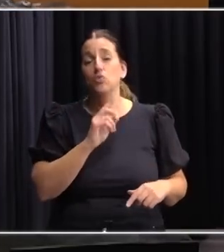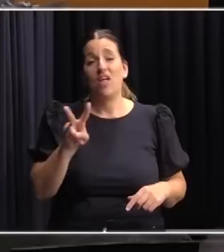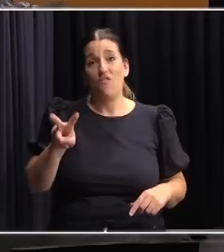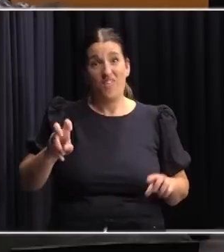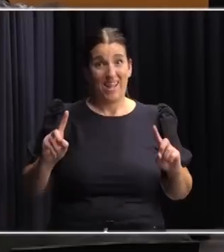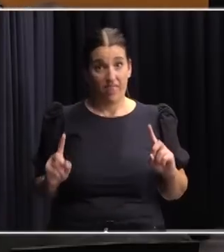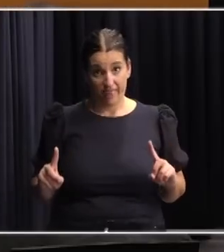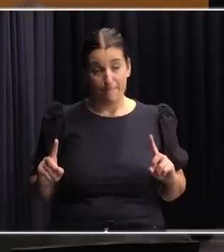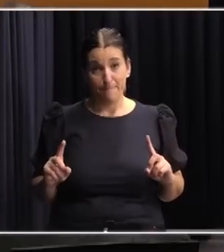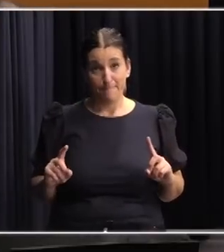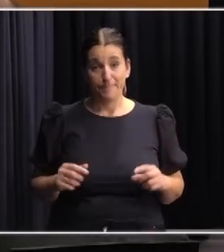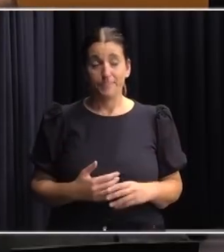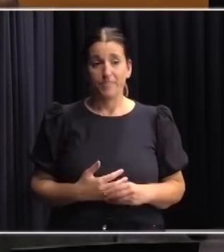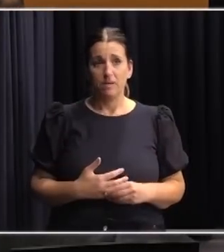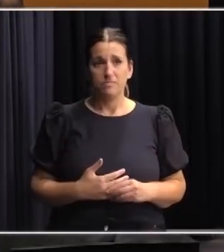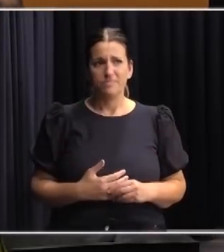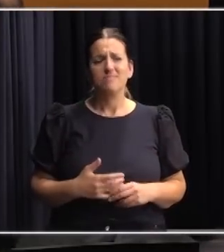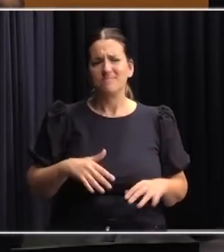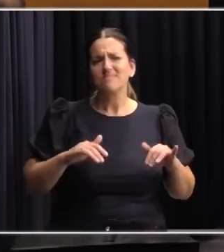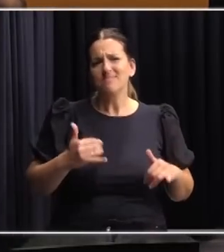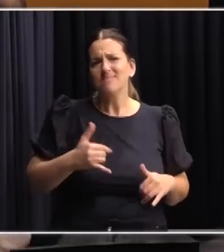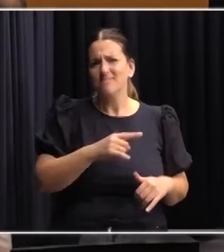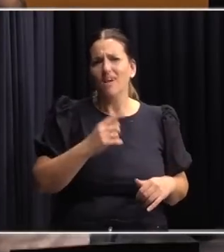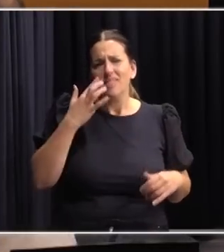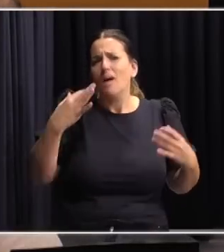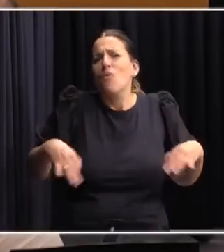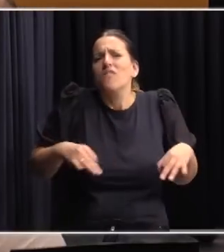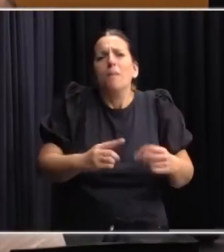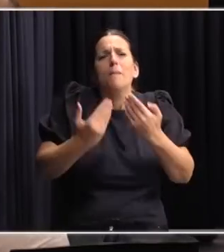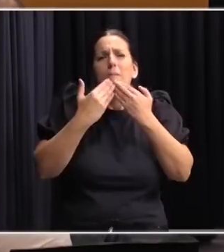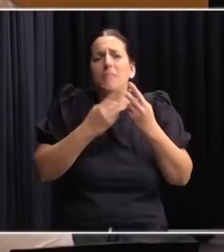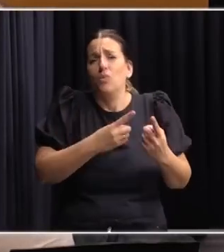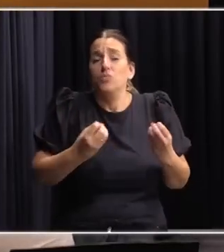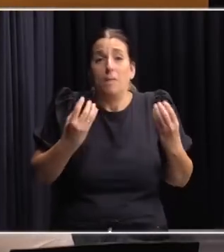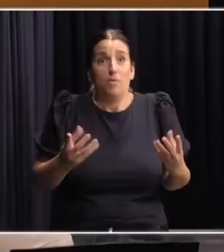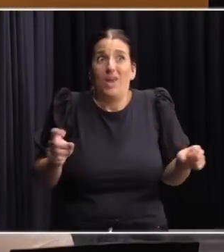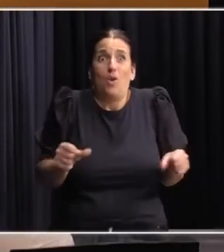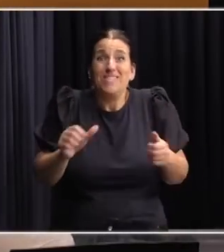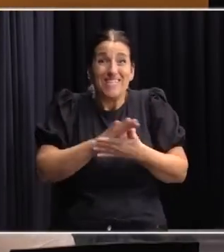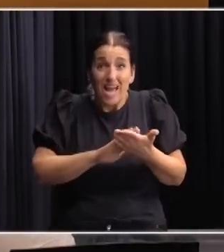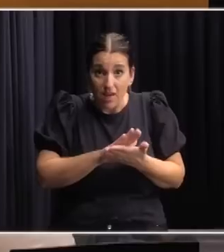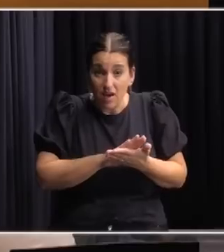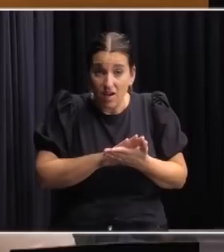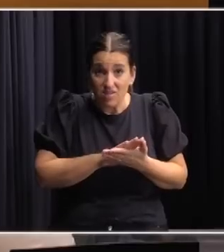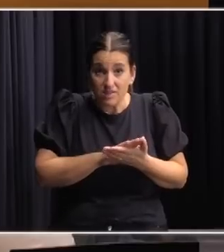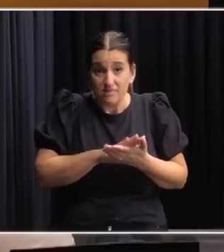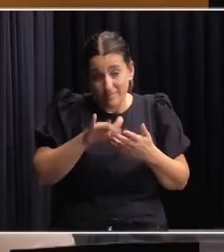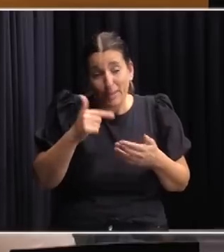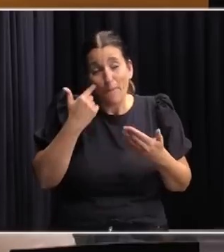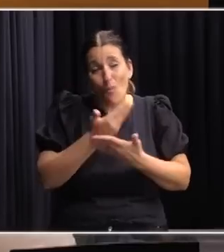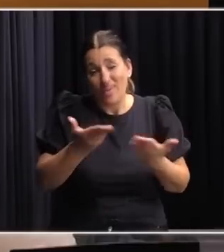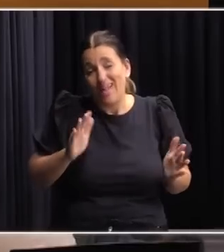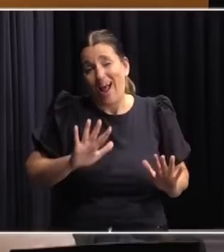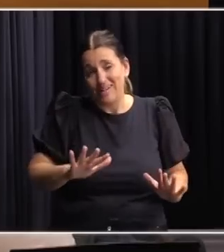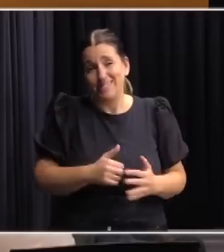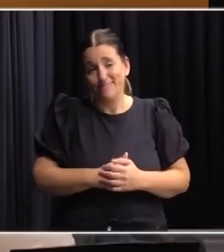el verde en términos del producto. Lo van a tener, está muy buena la pregunta porque el no hacer nada está claramente